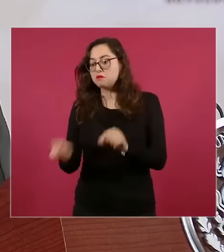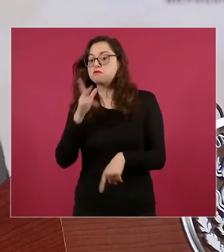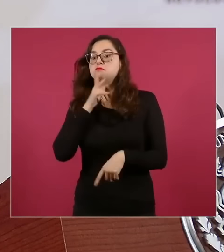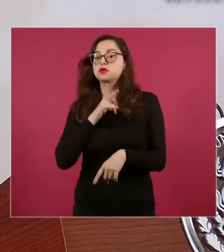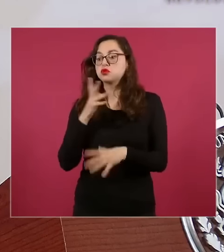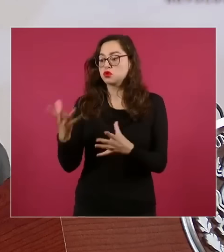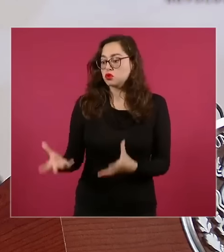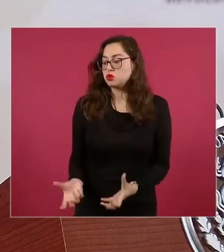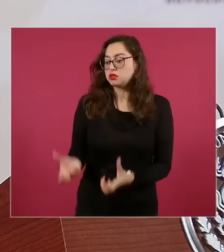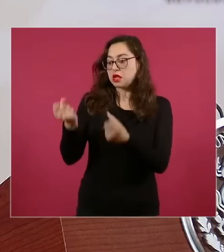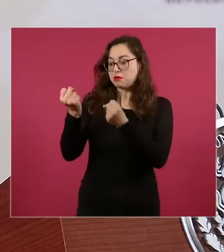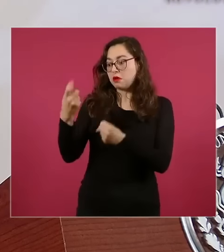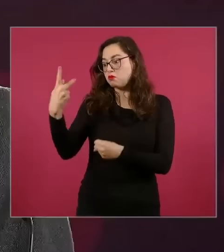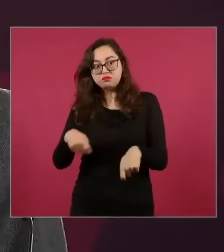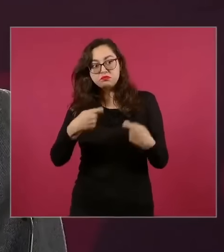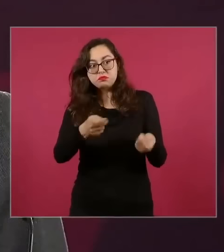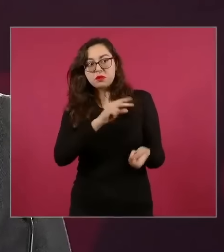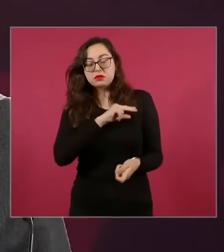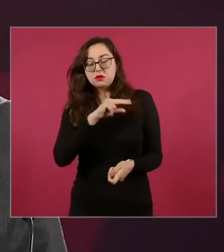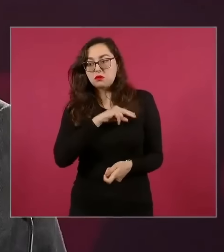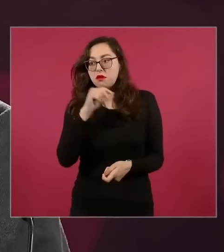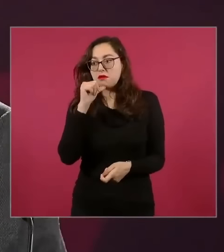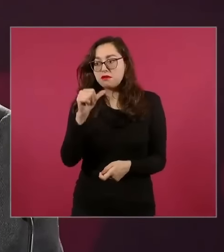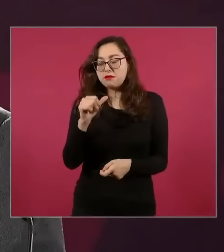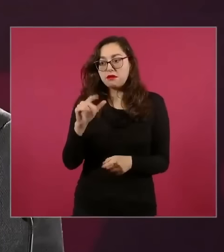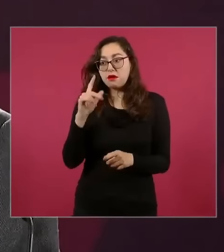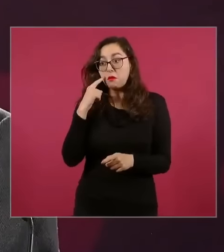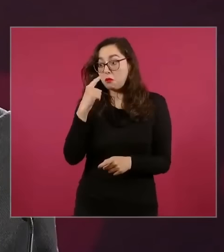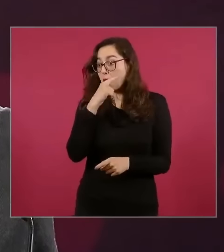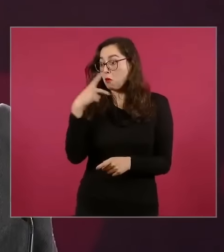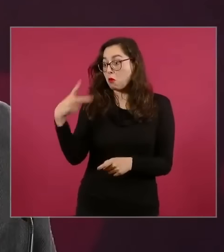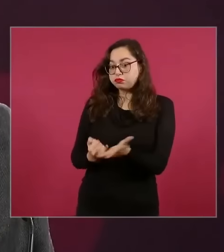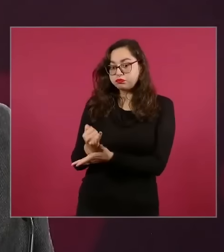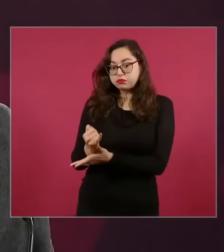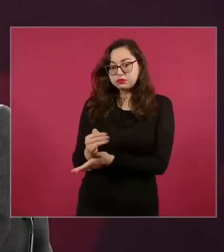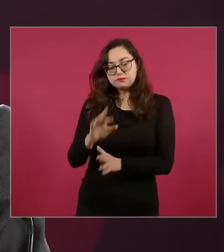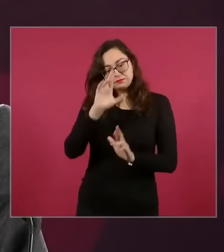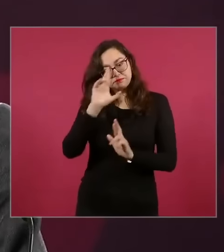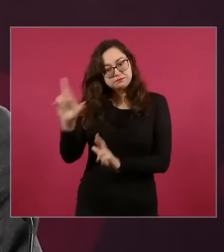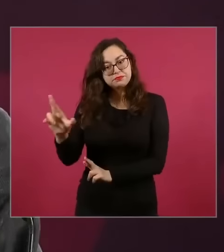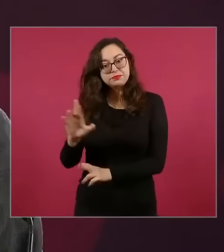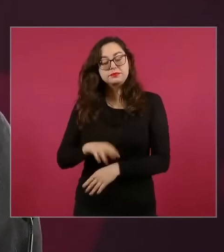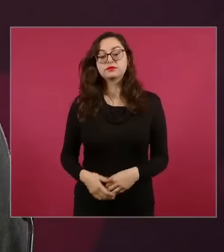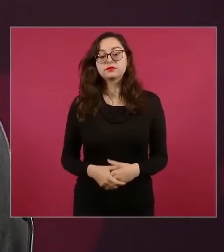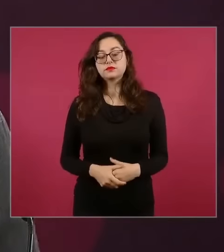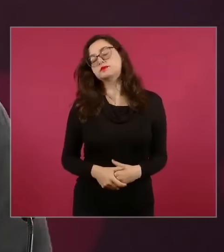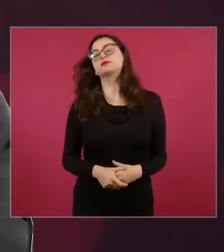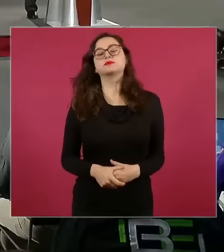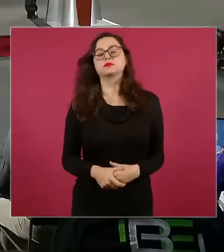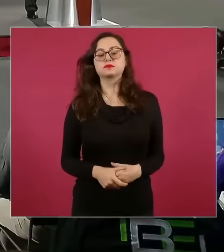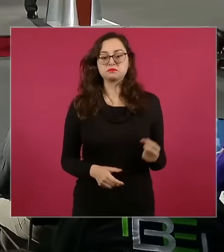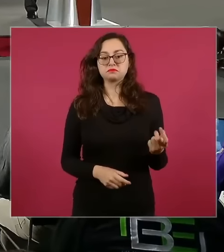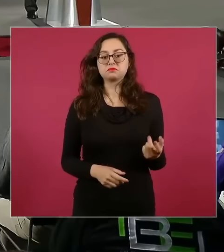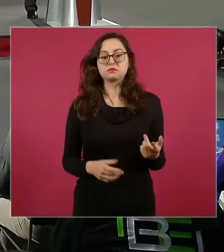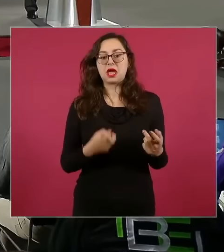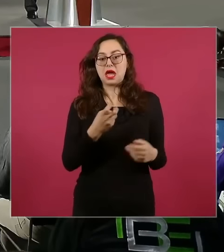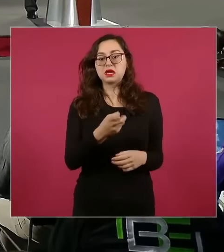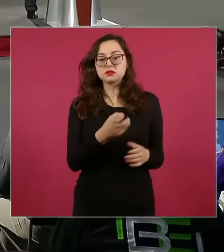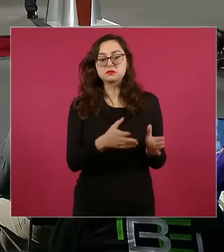soberana que había tomado, decisión soberana y patriota del general Cárdenas. Son los dos.